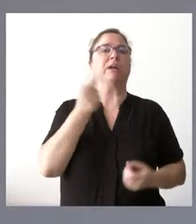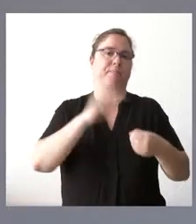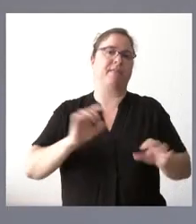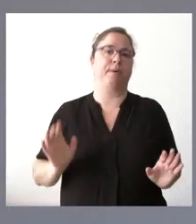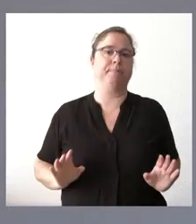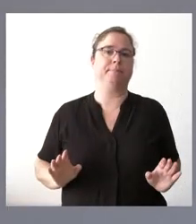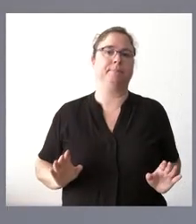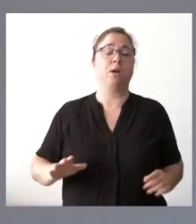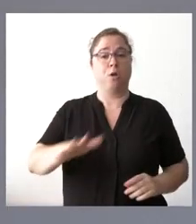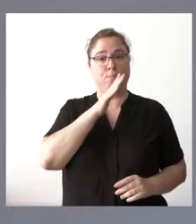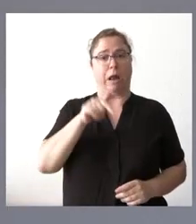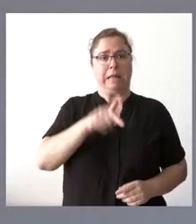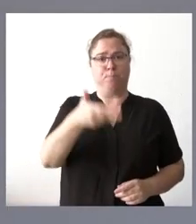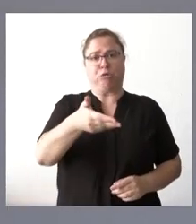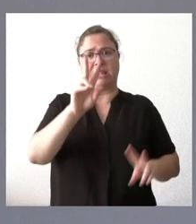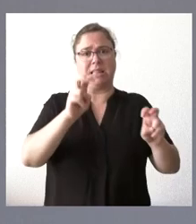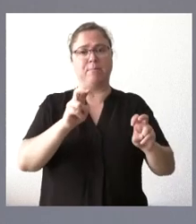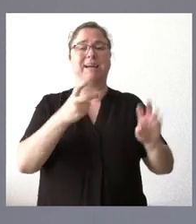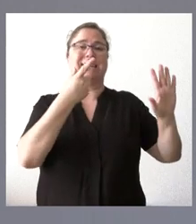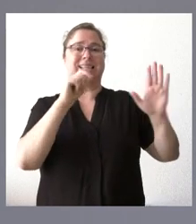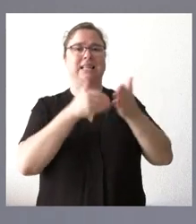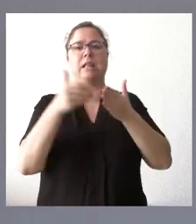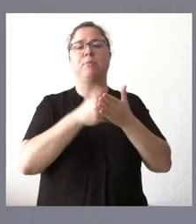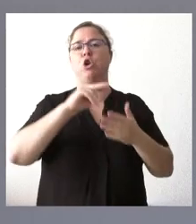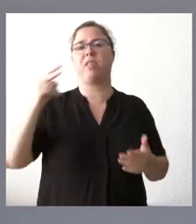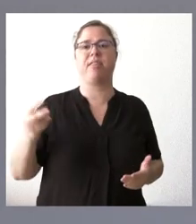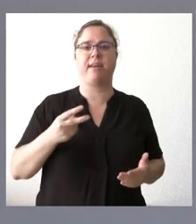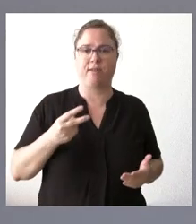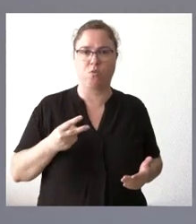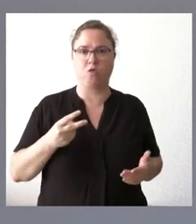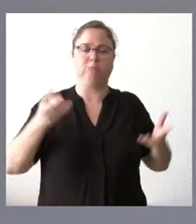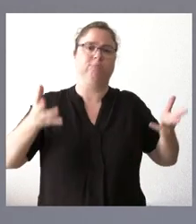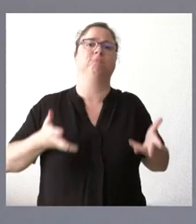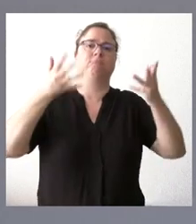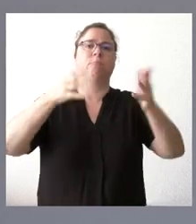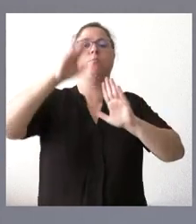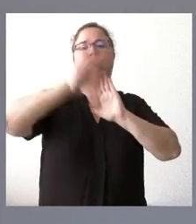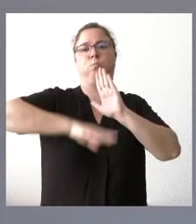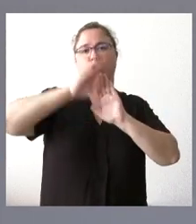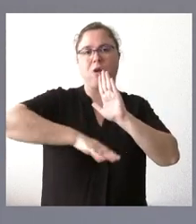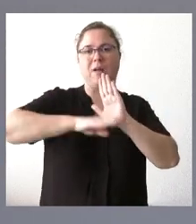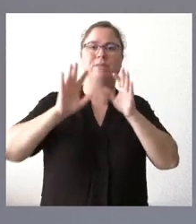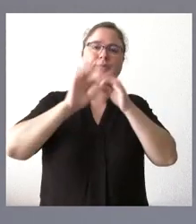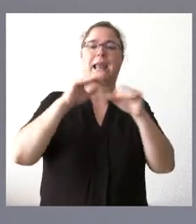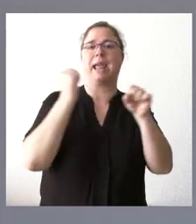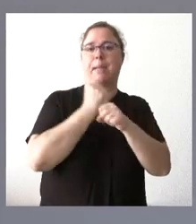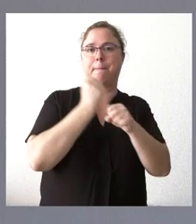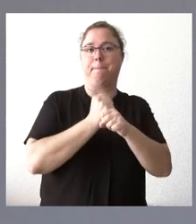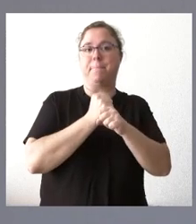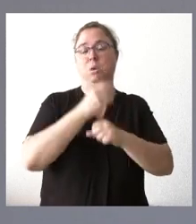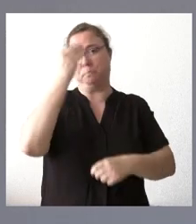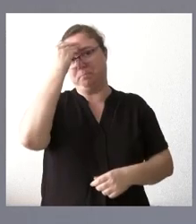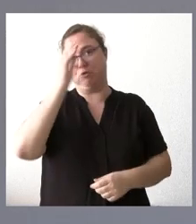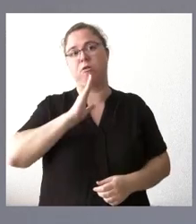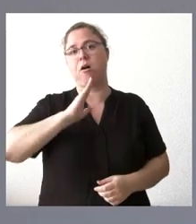porque lo que se trataba ayer era importante. Eran 60 millones de euros que se ponían en marcha de programas en materia de empleo y creo que es oportuno